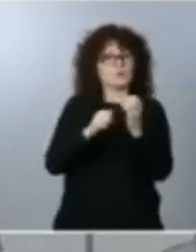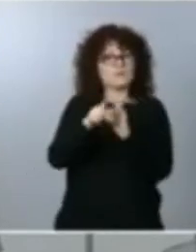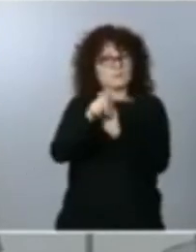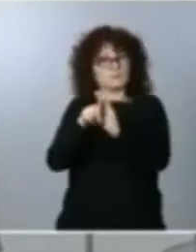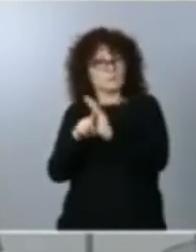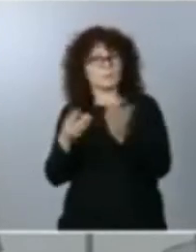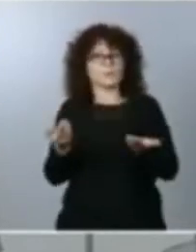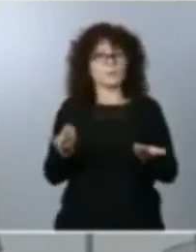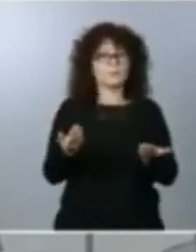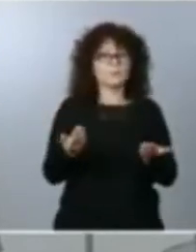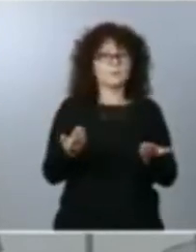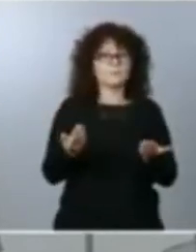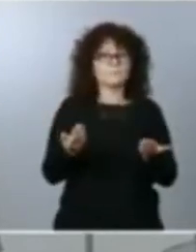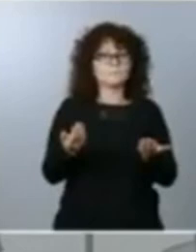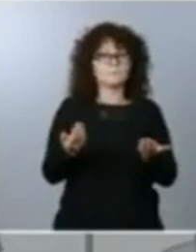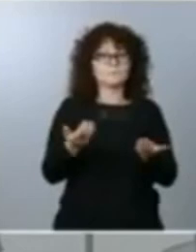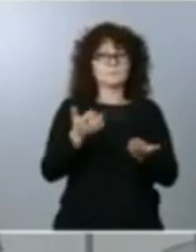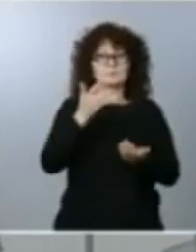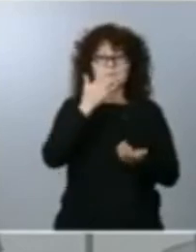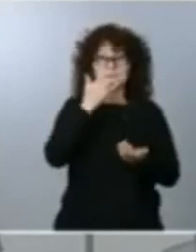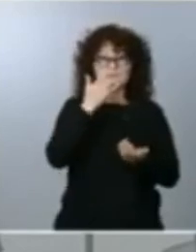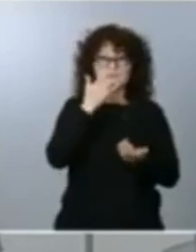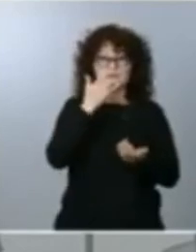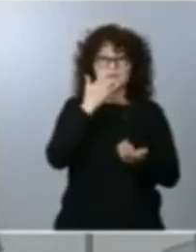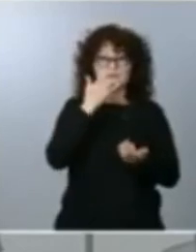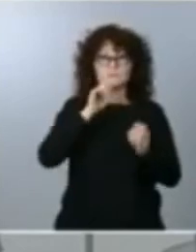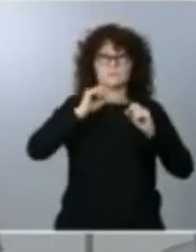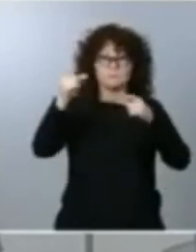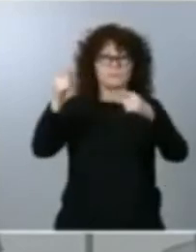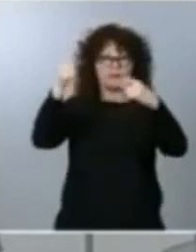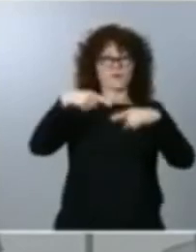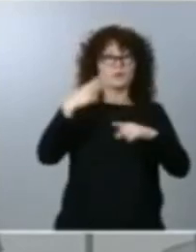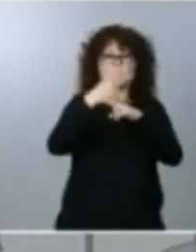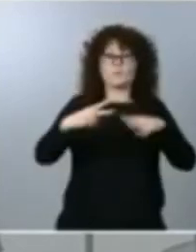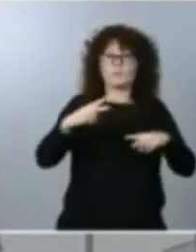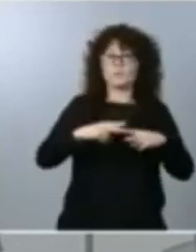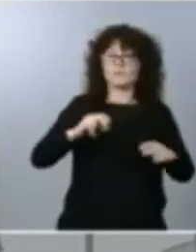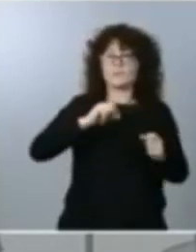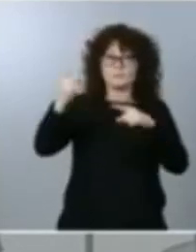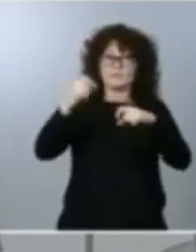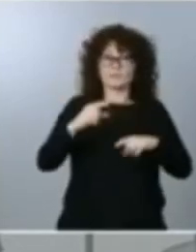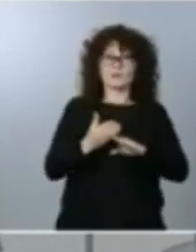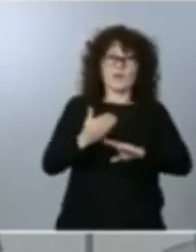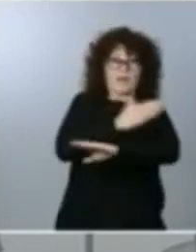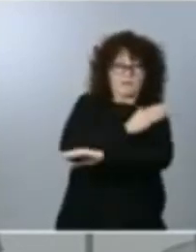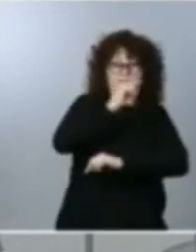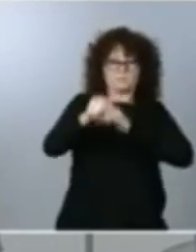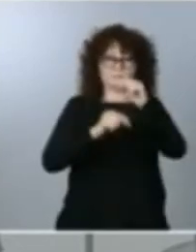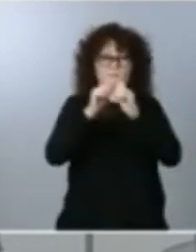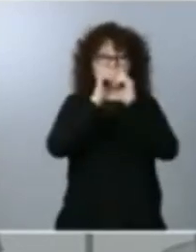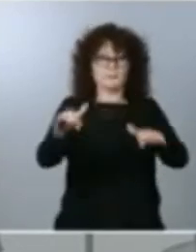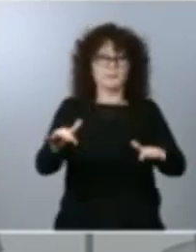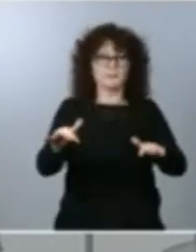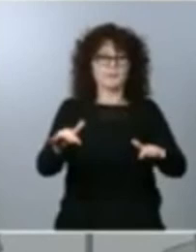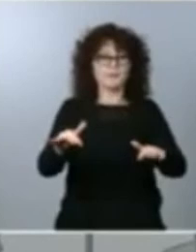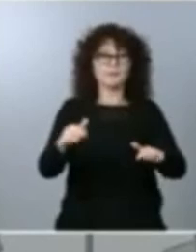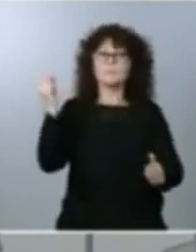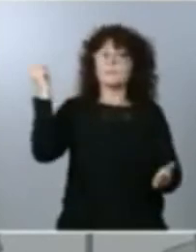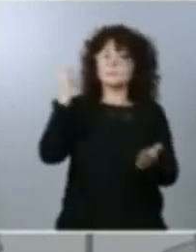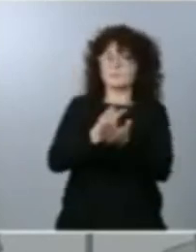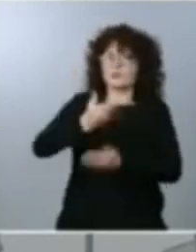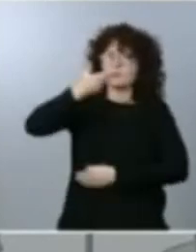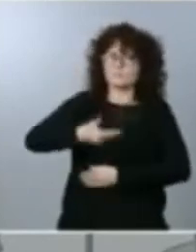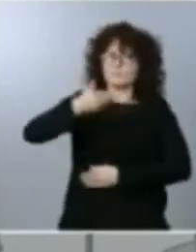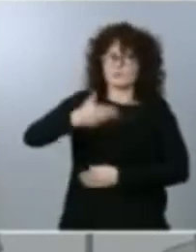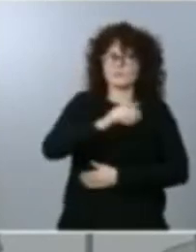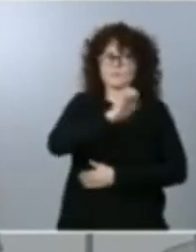si los flujos migratorios y la política migratoria antes de la pandemia era uno de los grandes desafíos que tenía Europa imagínense